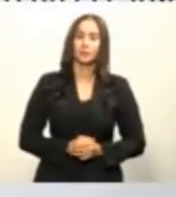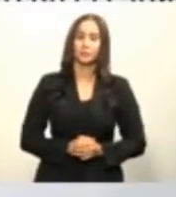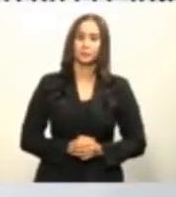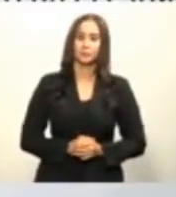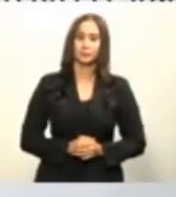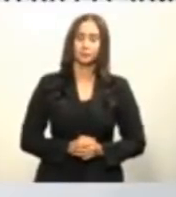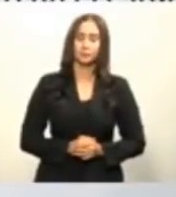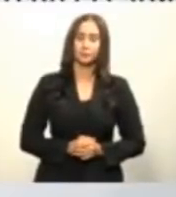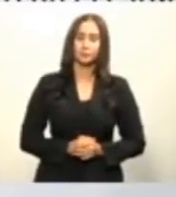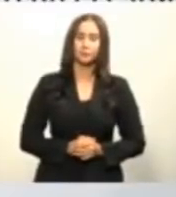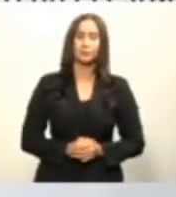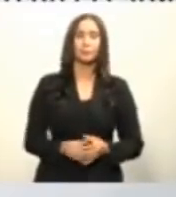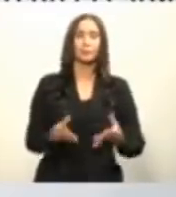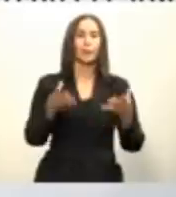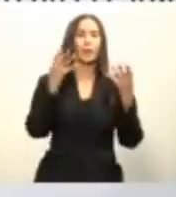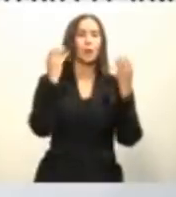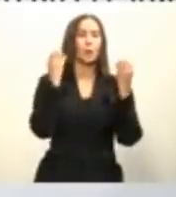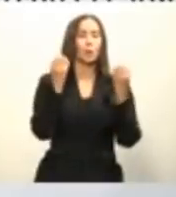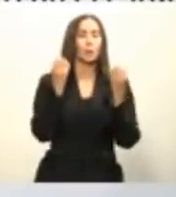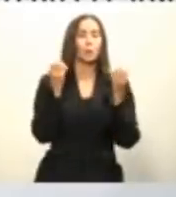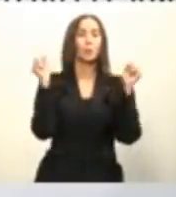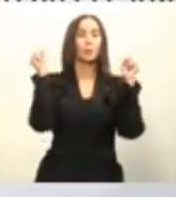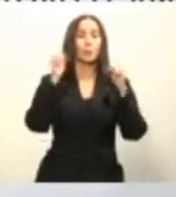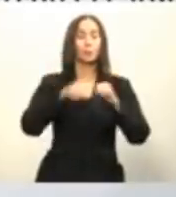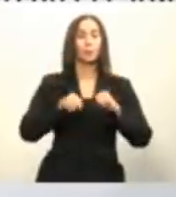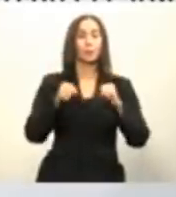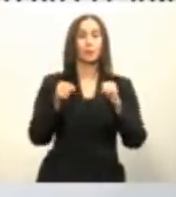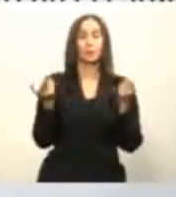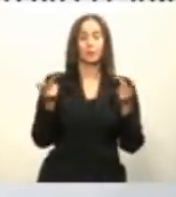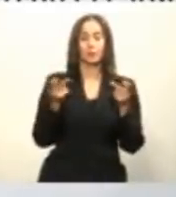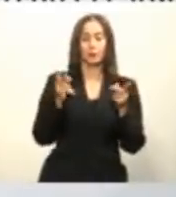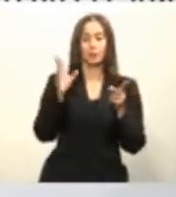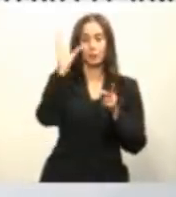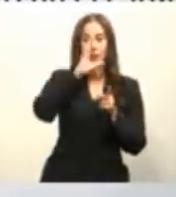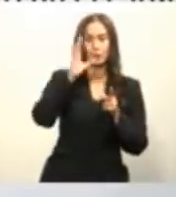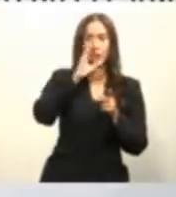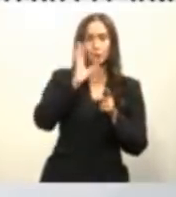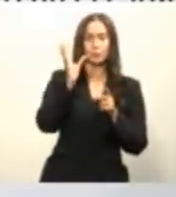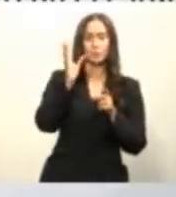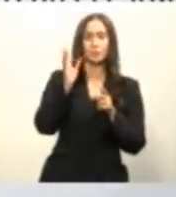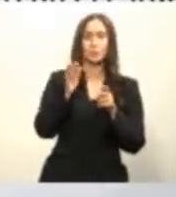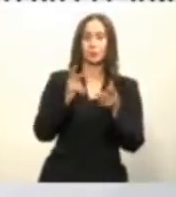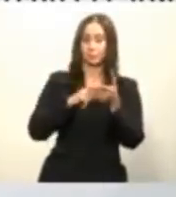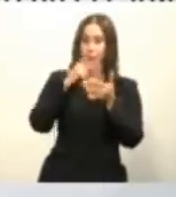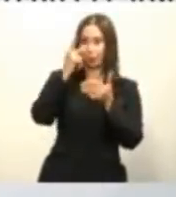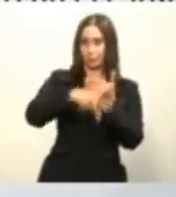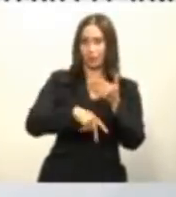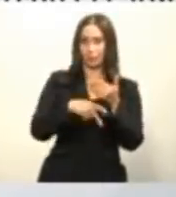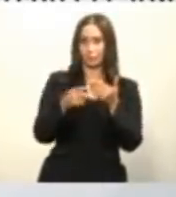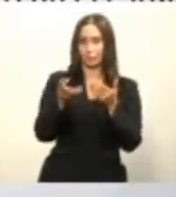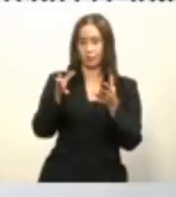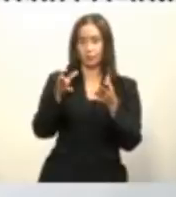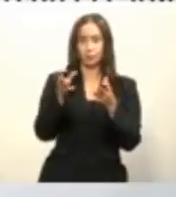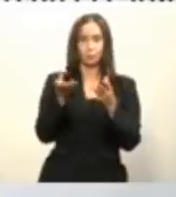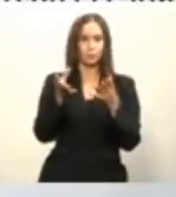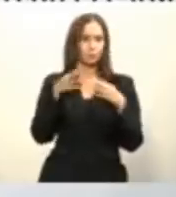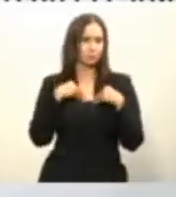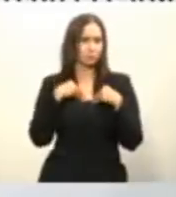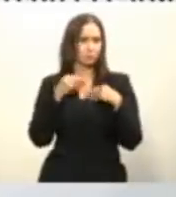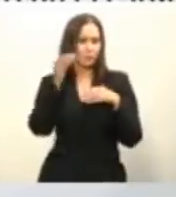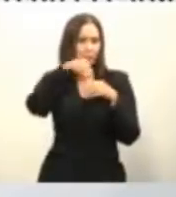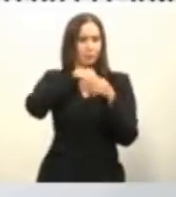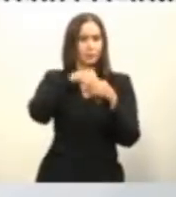cómo se accede al plan el plan se accede de cuatro maneras diferentes primero hay que entender que es un servicio